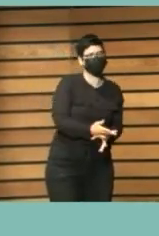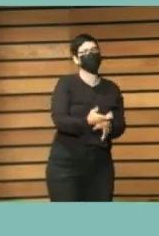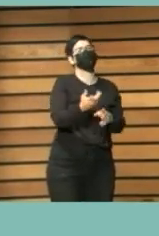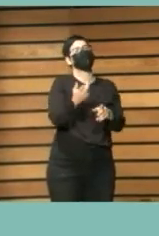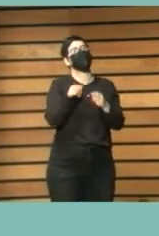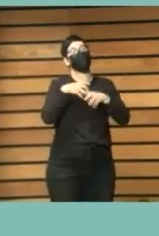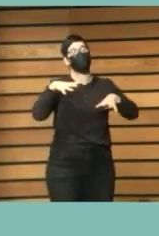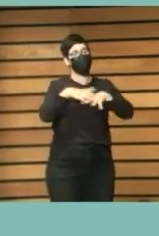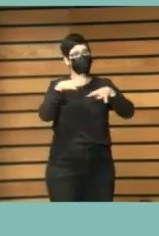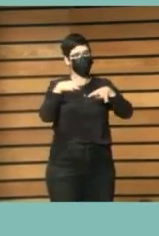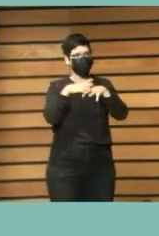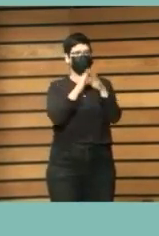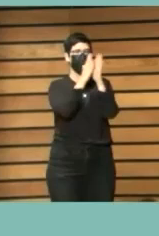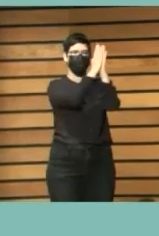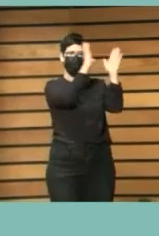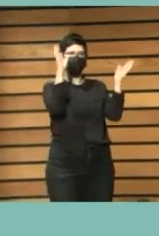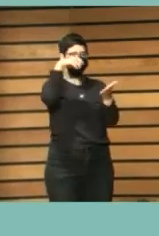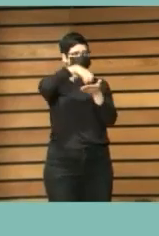red de bibliotecas de Huesca.